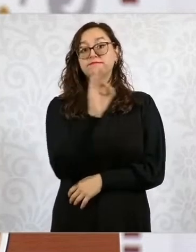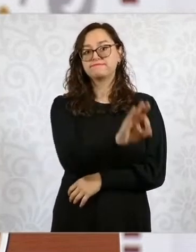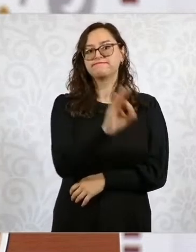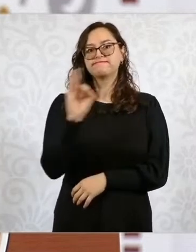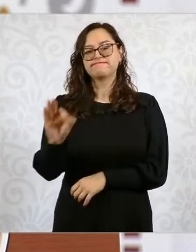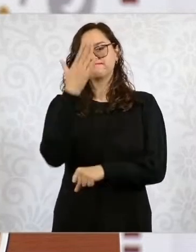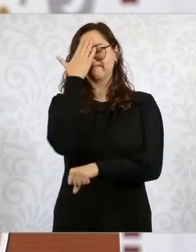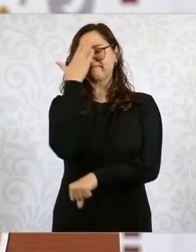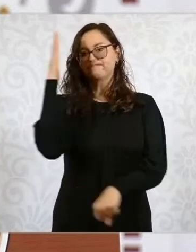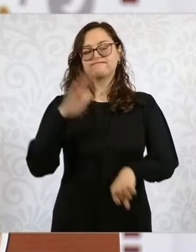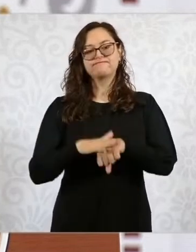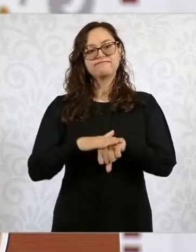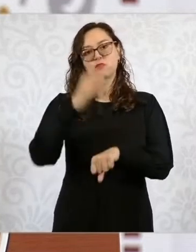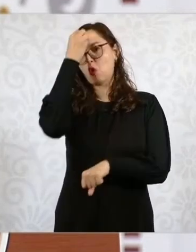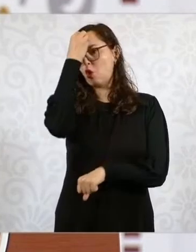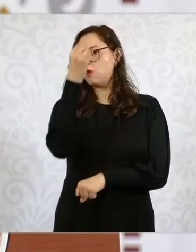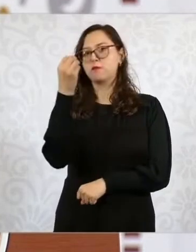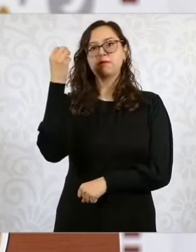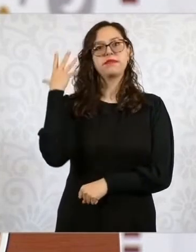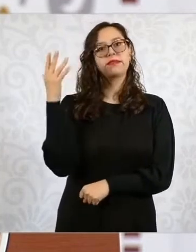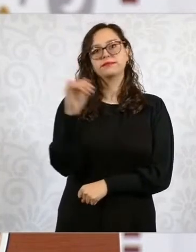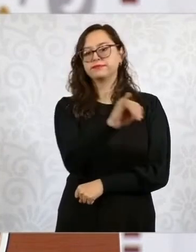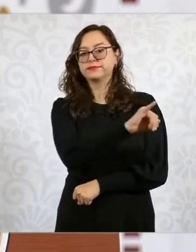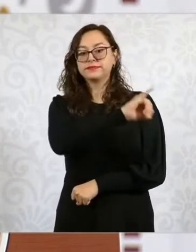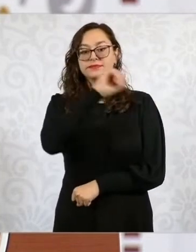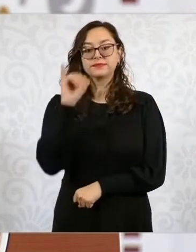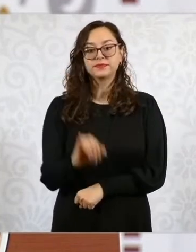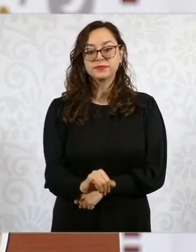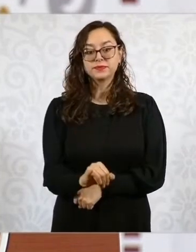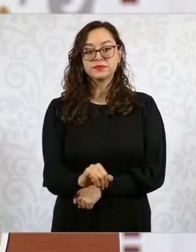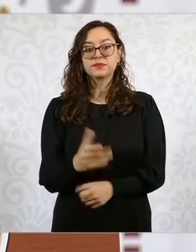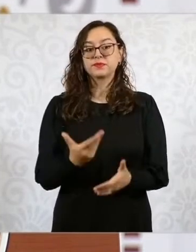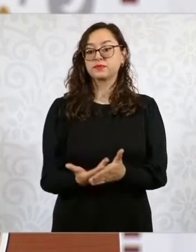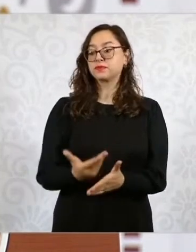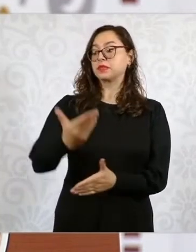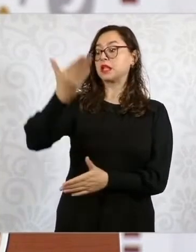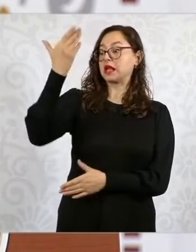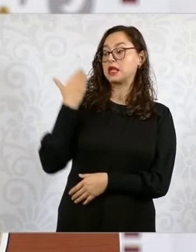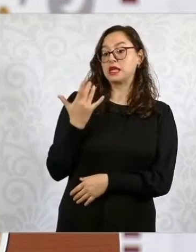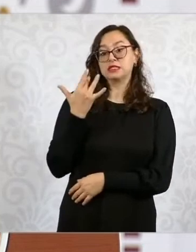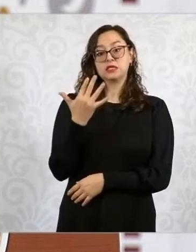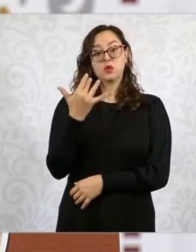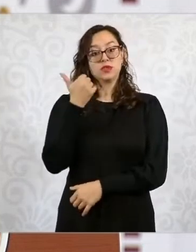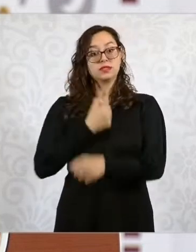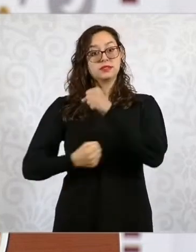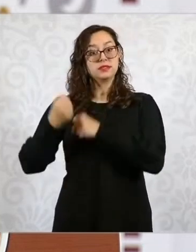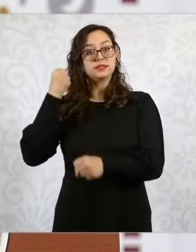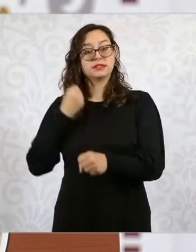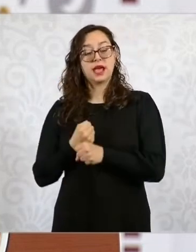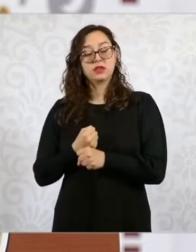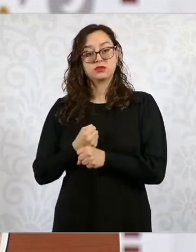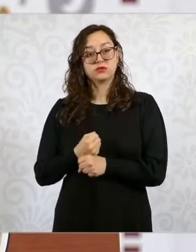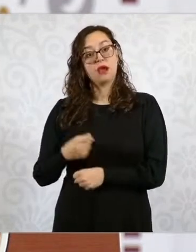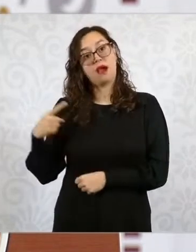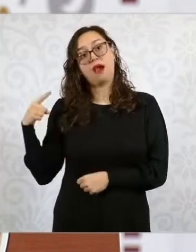Hace 56 años, en la plaza de Tlatelolco,